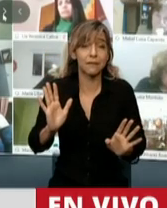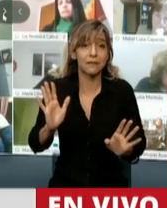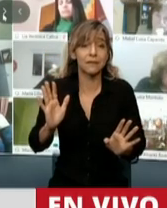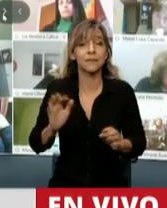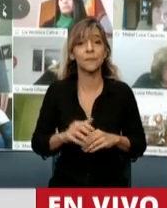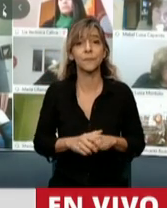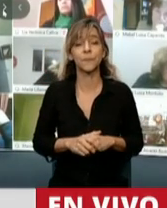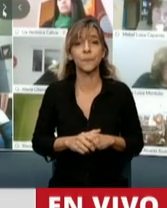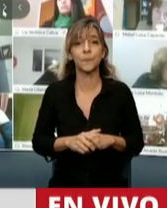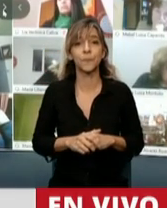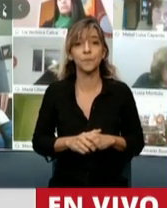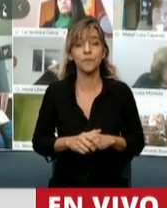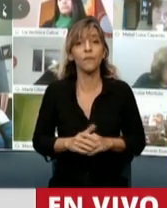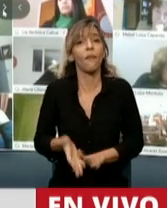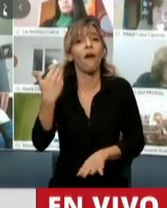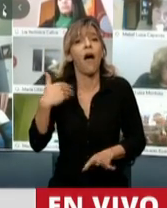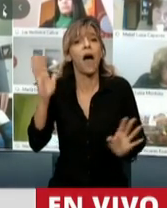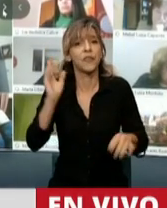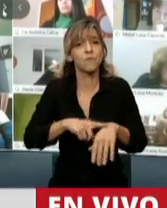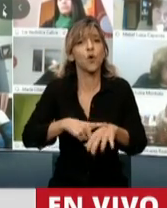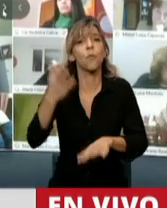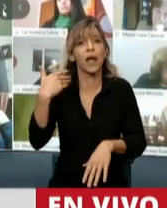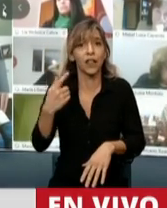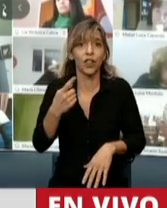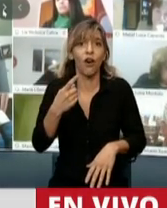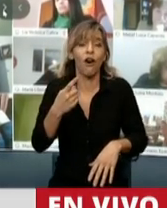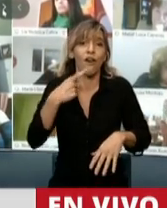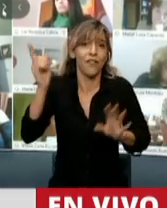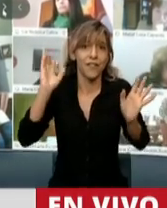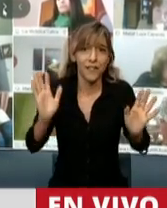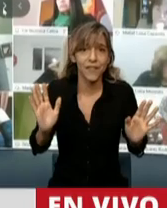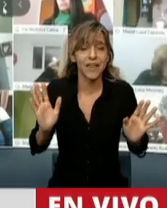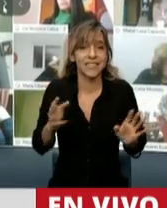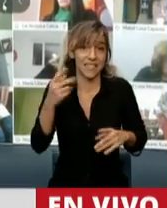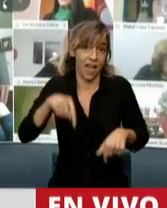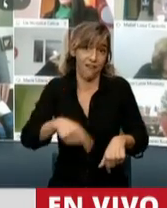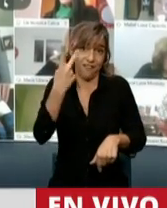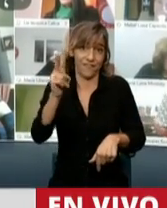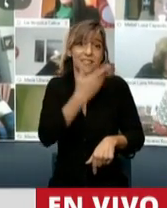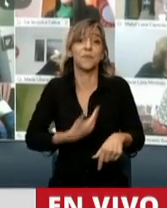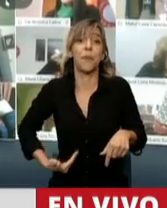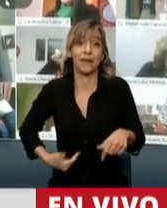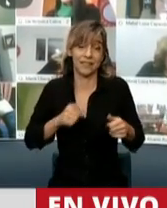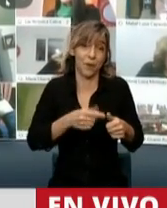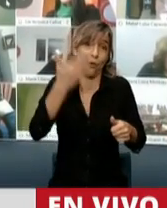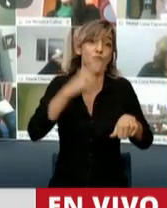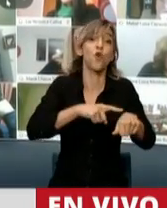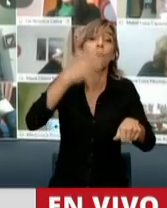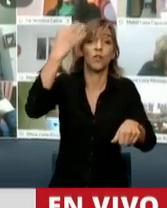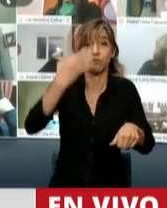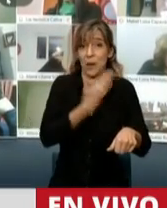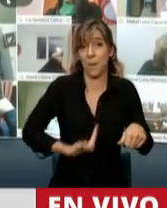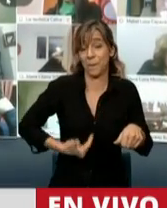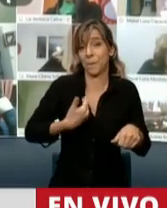actual vicepresidenta en ejercicio de la presidencia era, él no se había